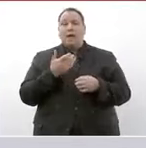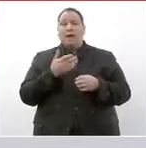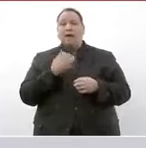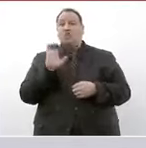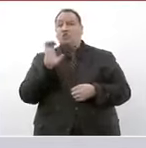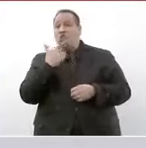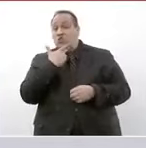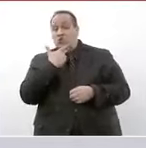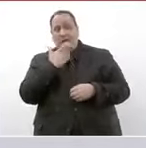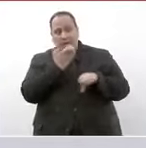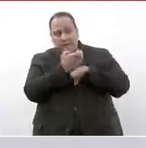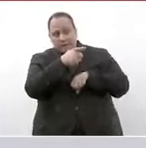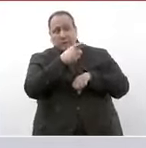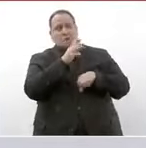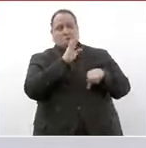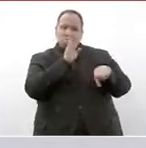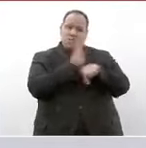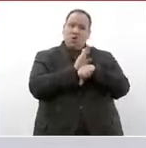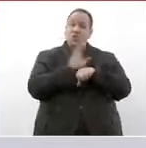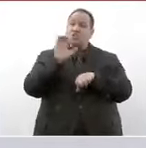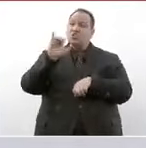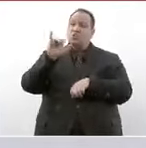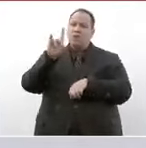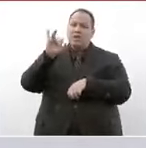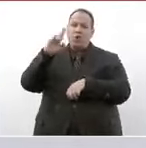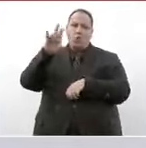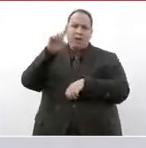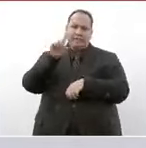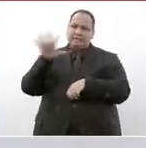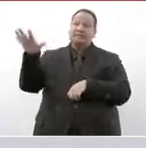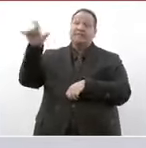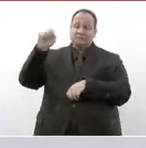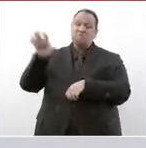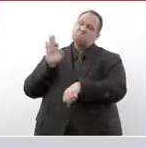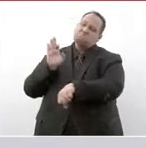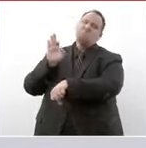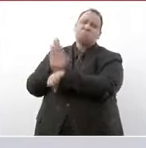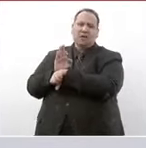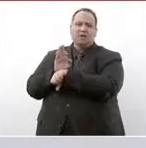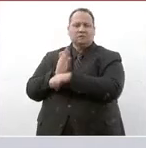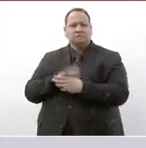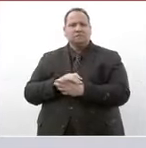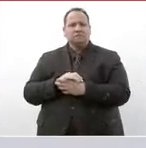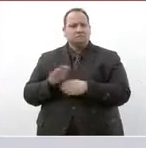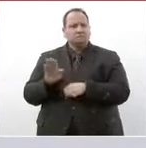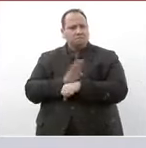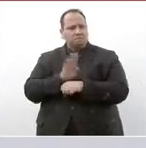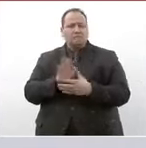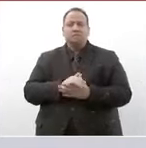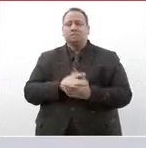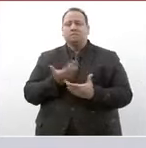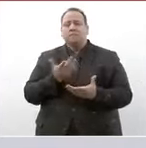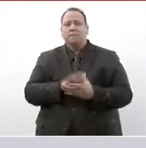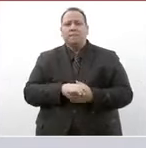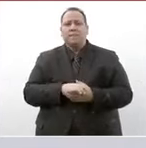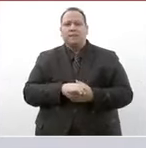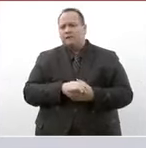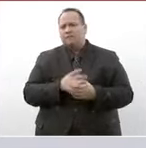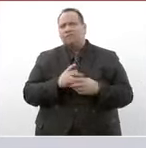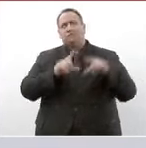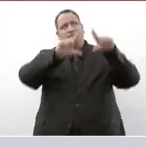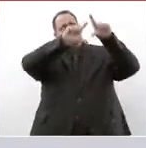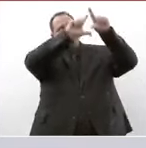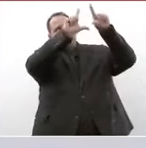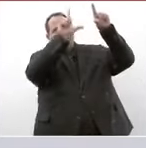Chihuahua Ciudad Juárez también se va a beneficiar todo